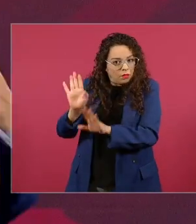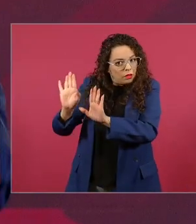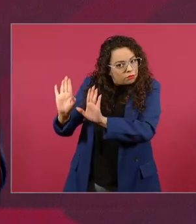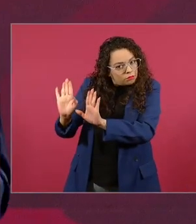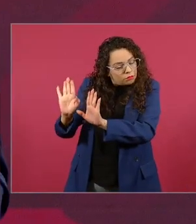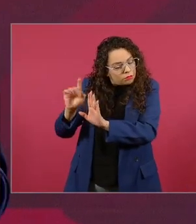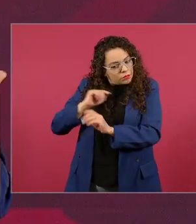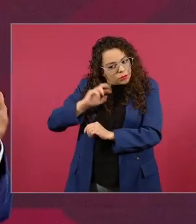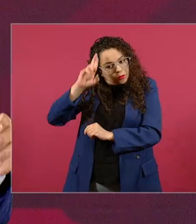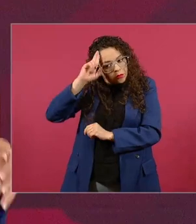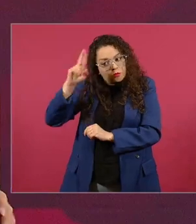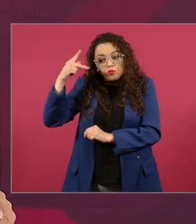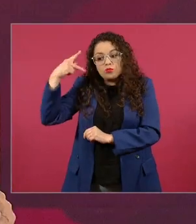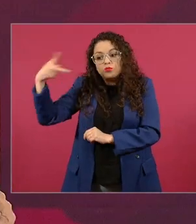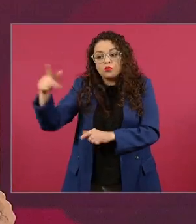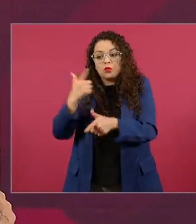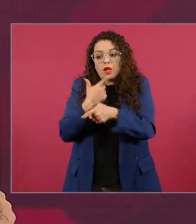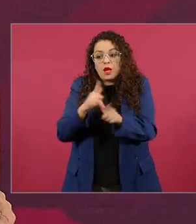además son libres